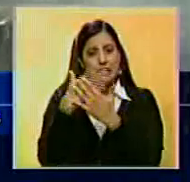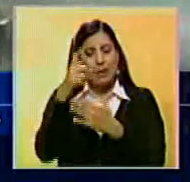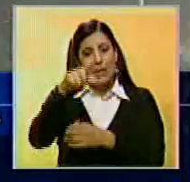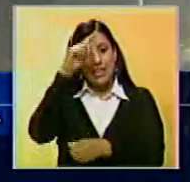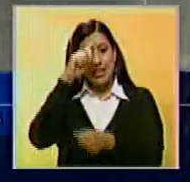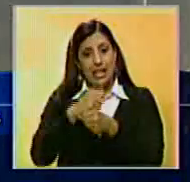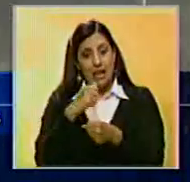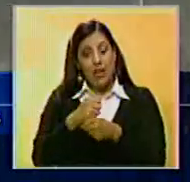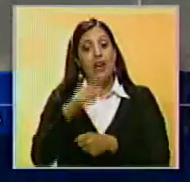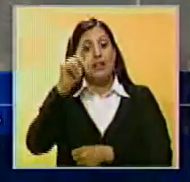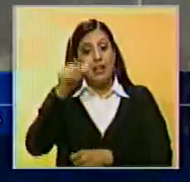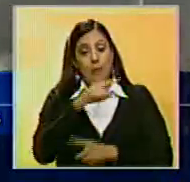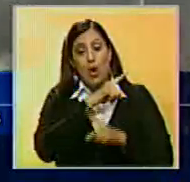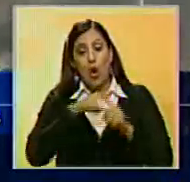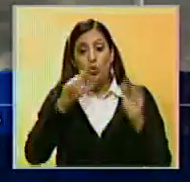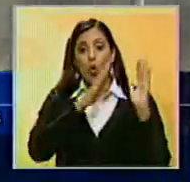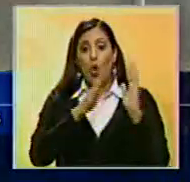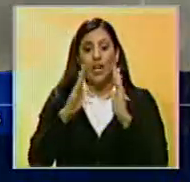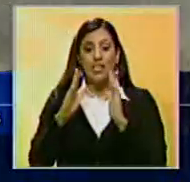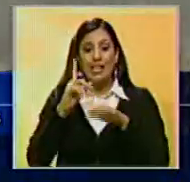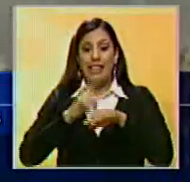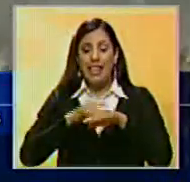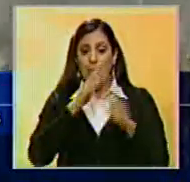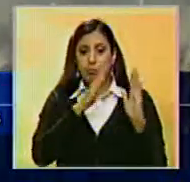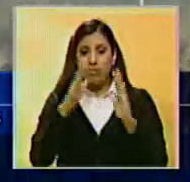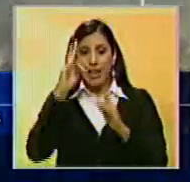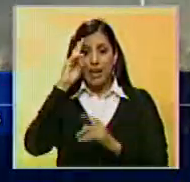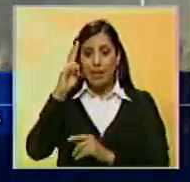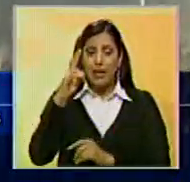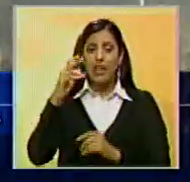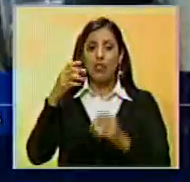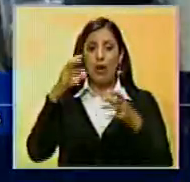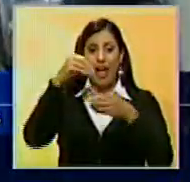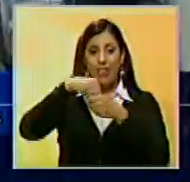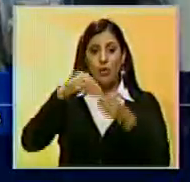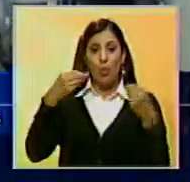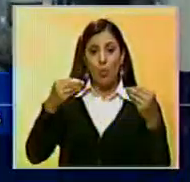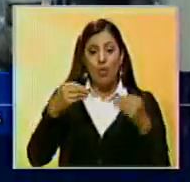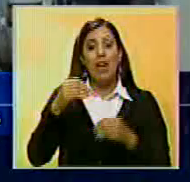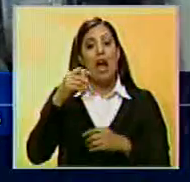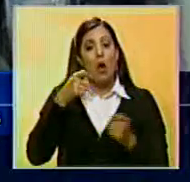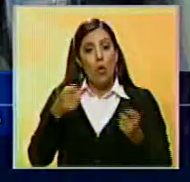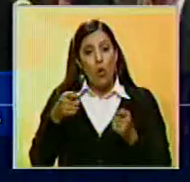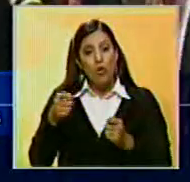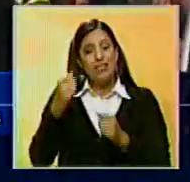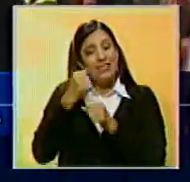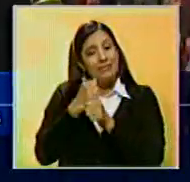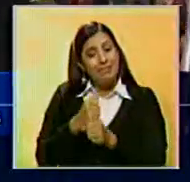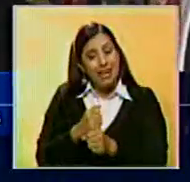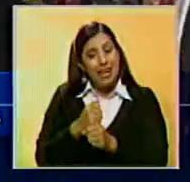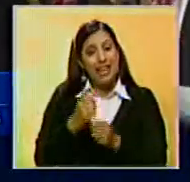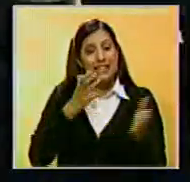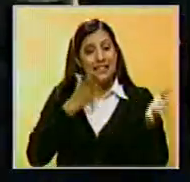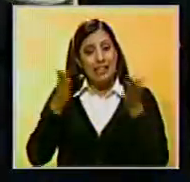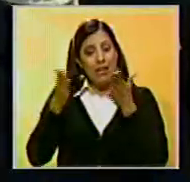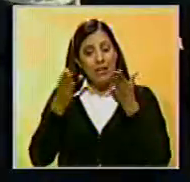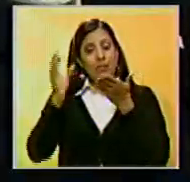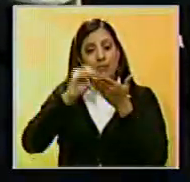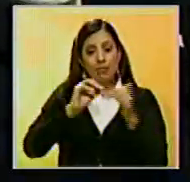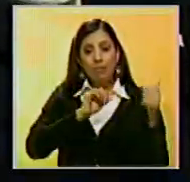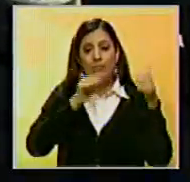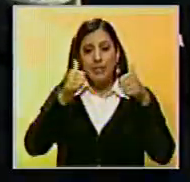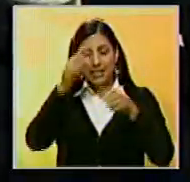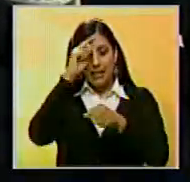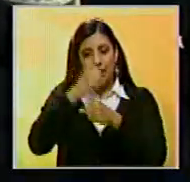trabajadores, así como la organización del tiempo laboral en la compañía pública. Con esta medida se espera que el servicio reinicie